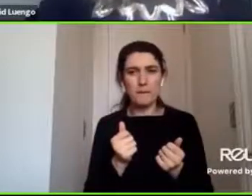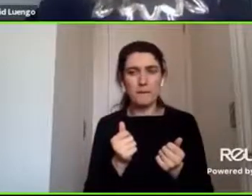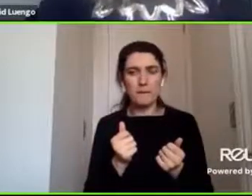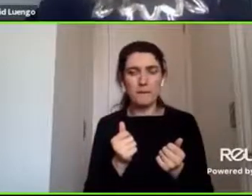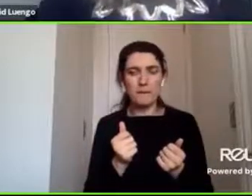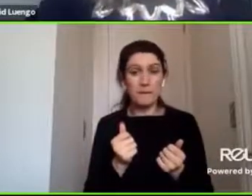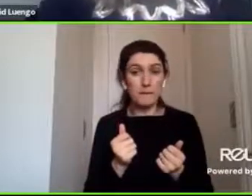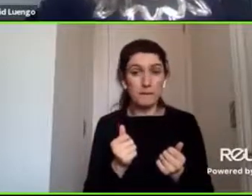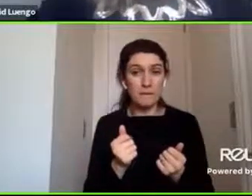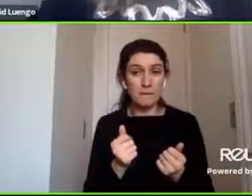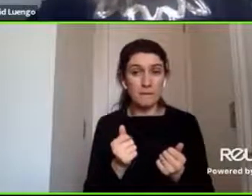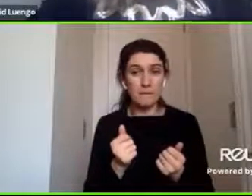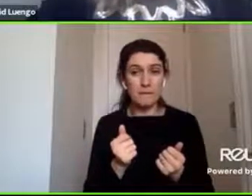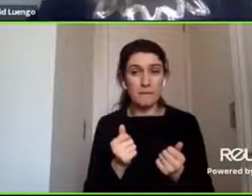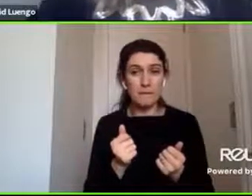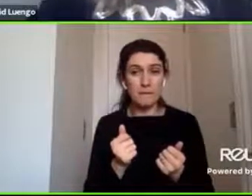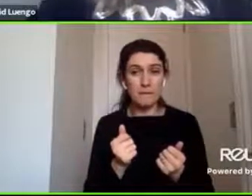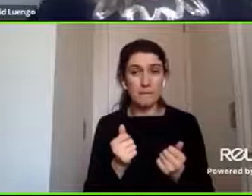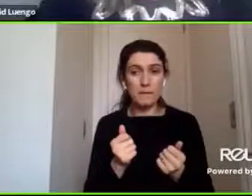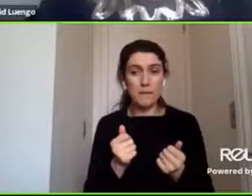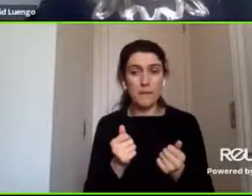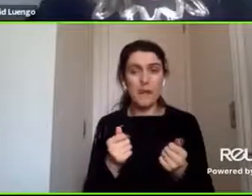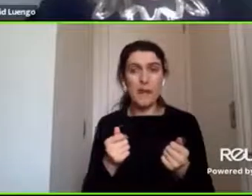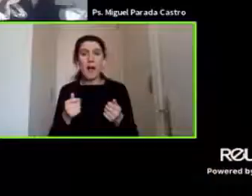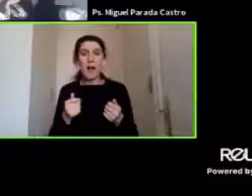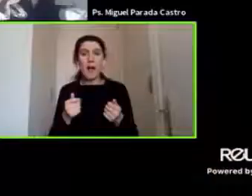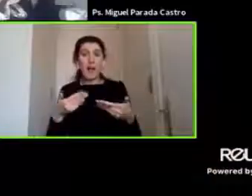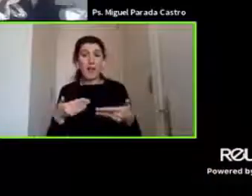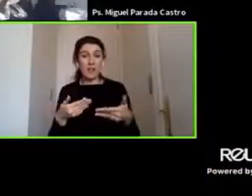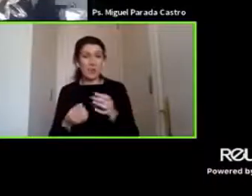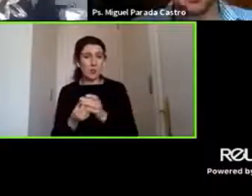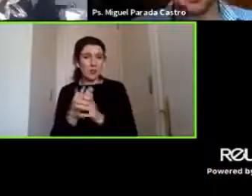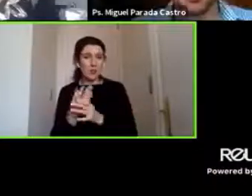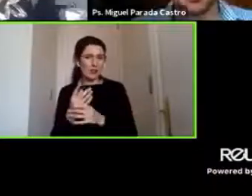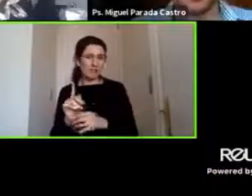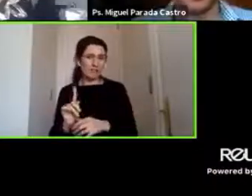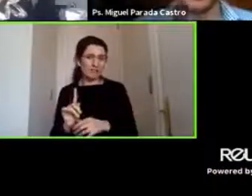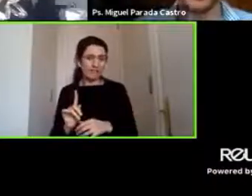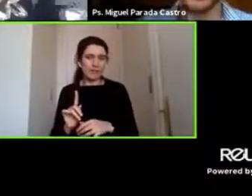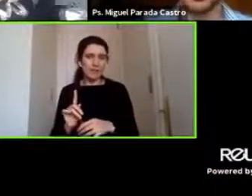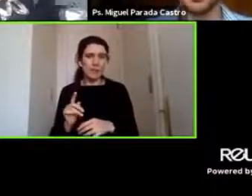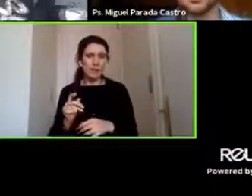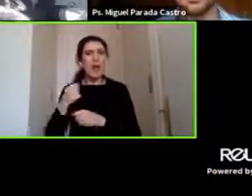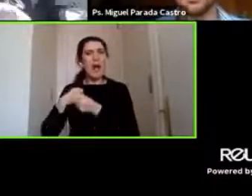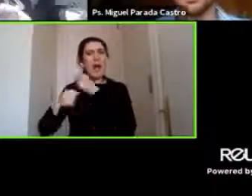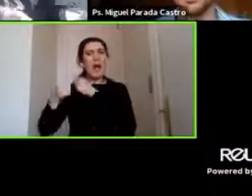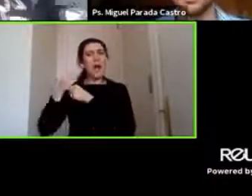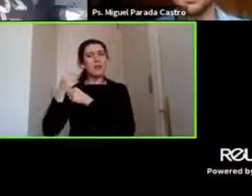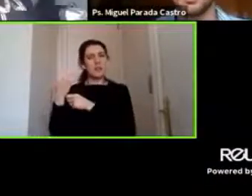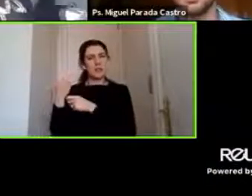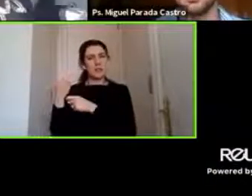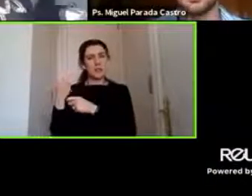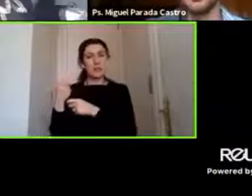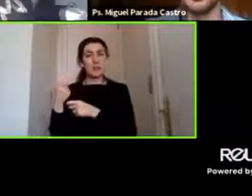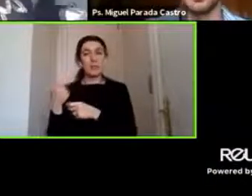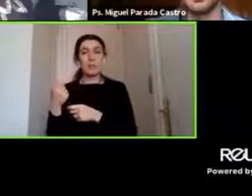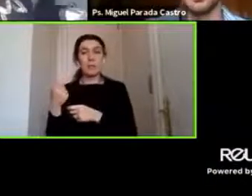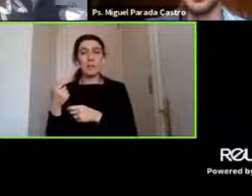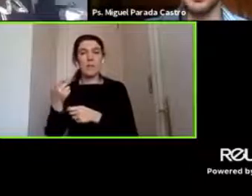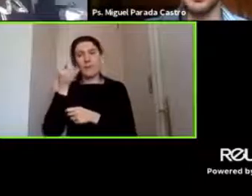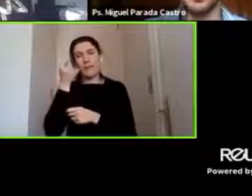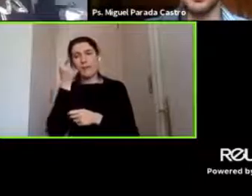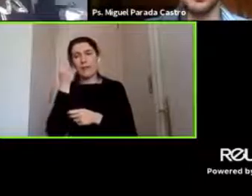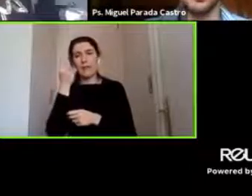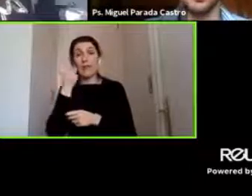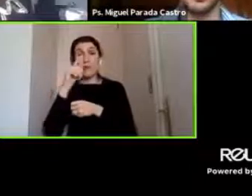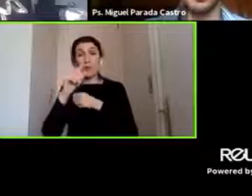y lo que hay ahora no está tan actualizado son datos de hace un par de años atrás pero así para entender en un